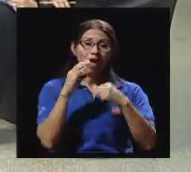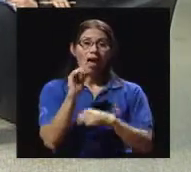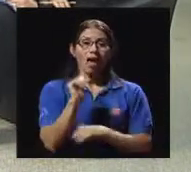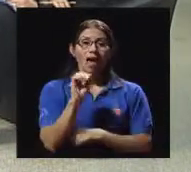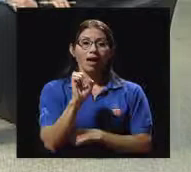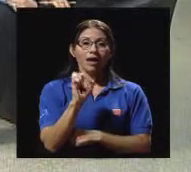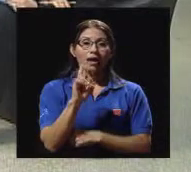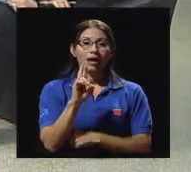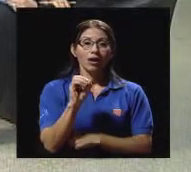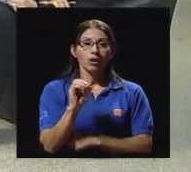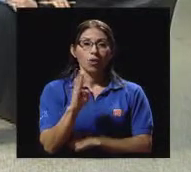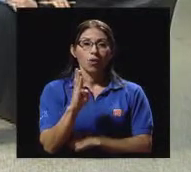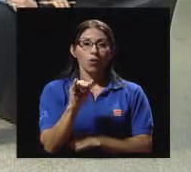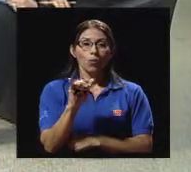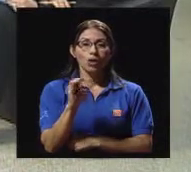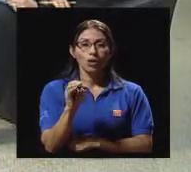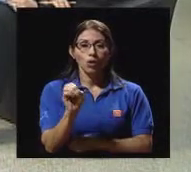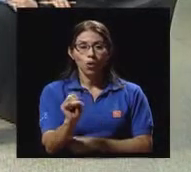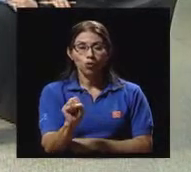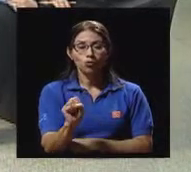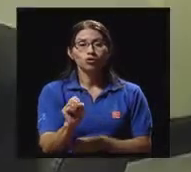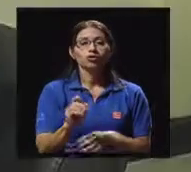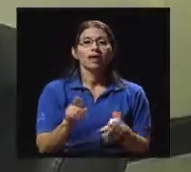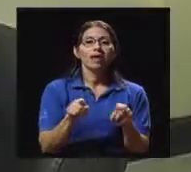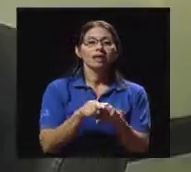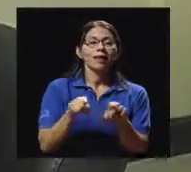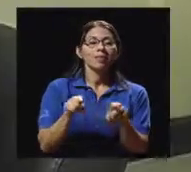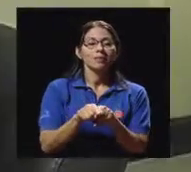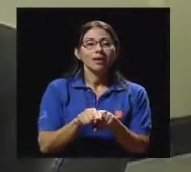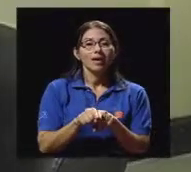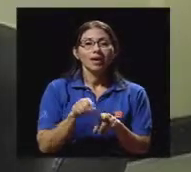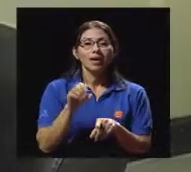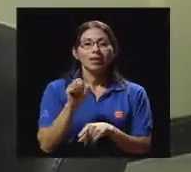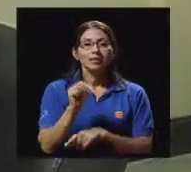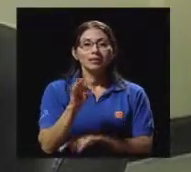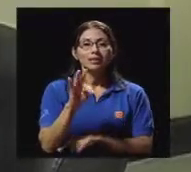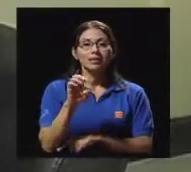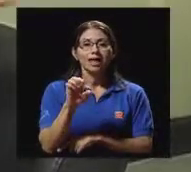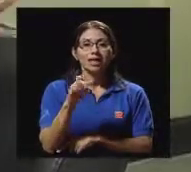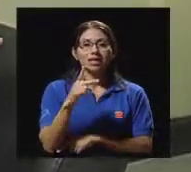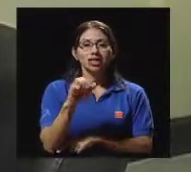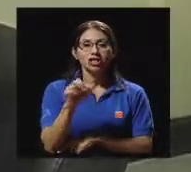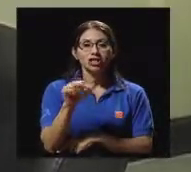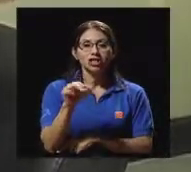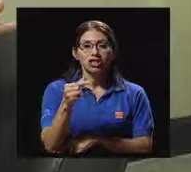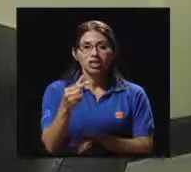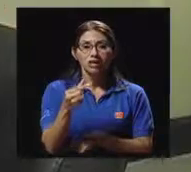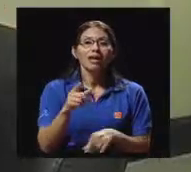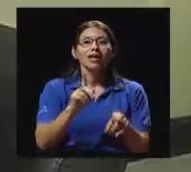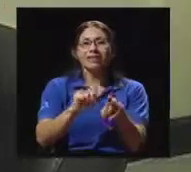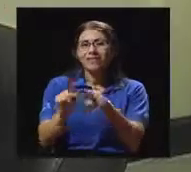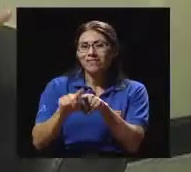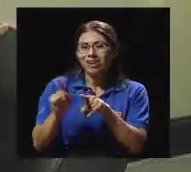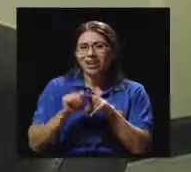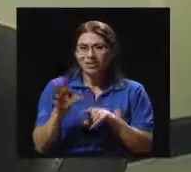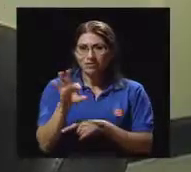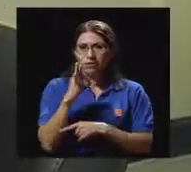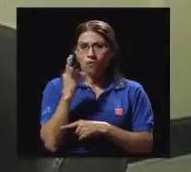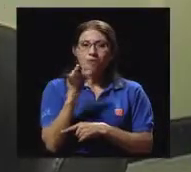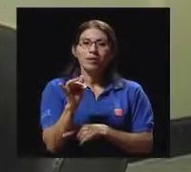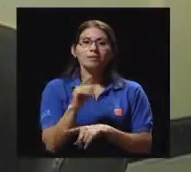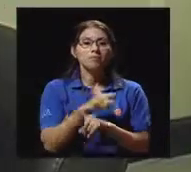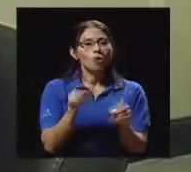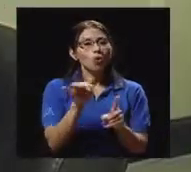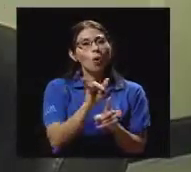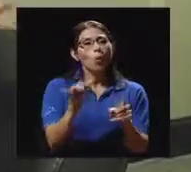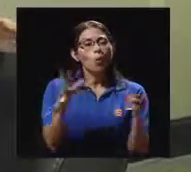stretching, dan diferentes modalidades, ¿verdad? Pero quedan como grupales, como sesiones nada